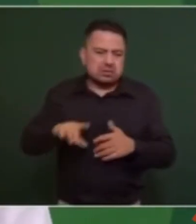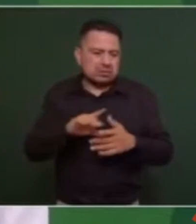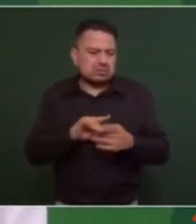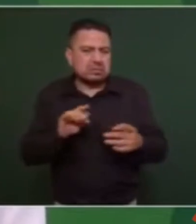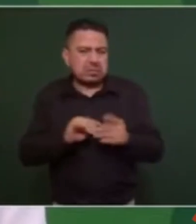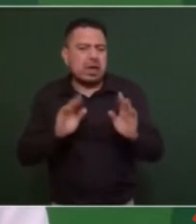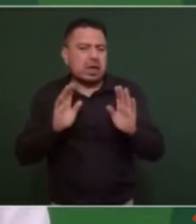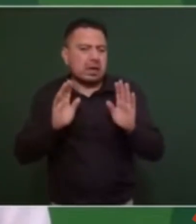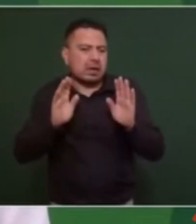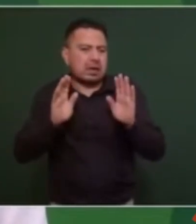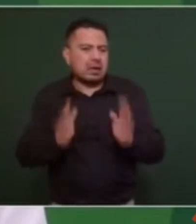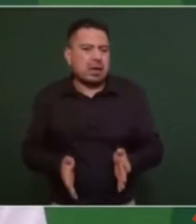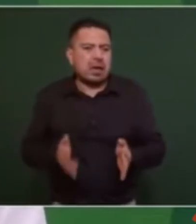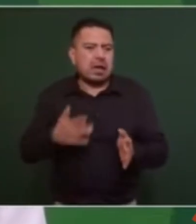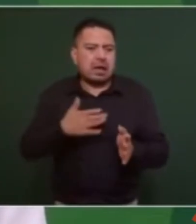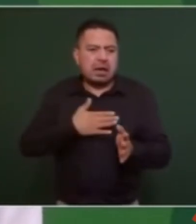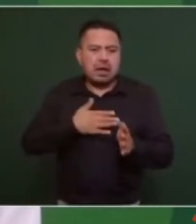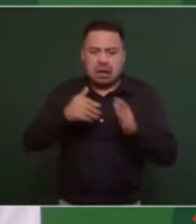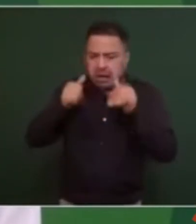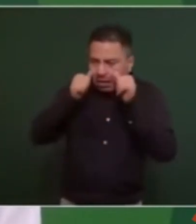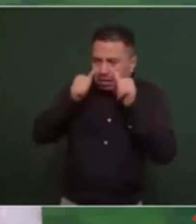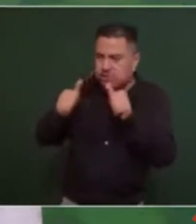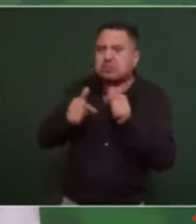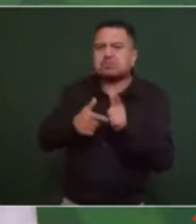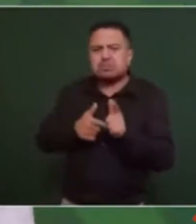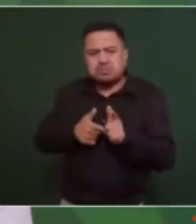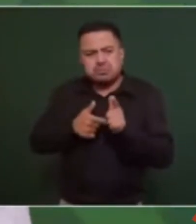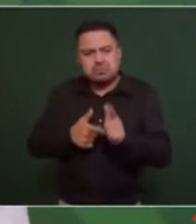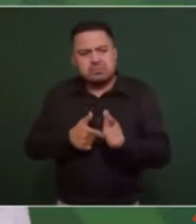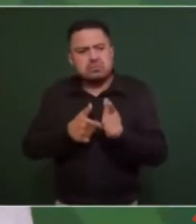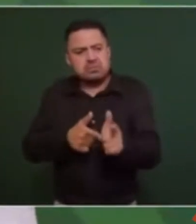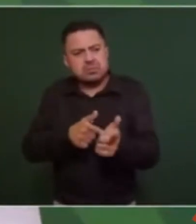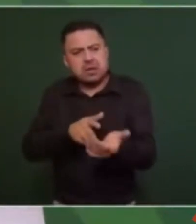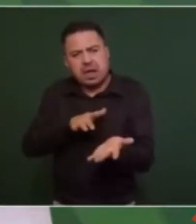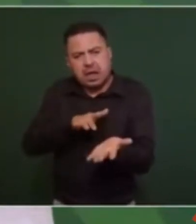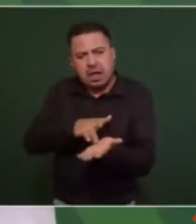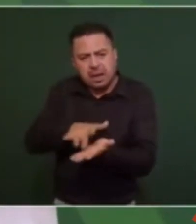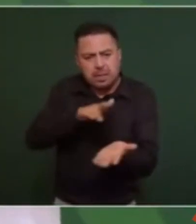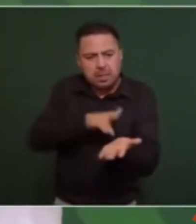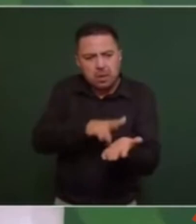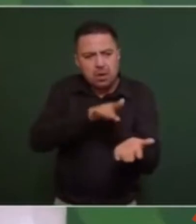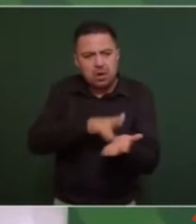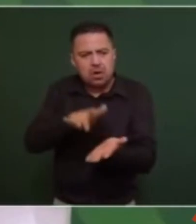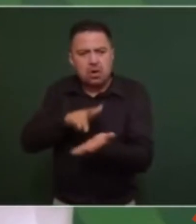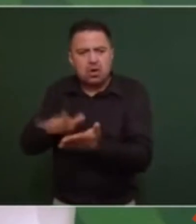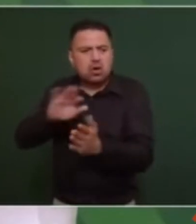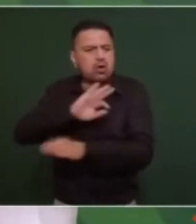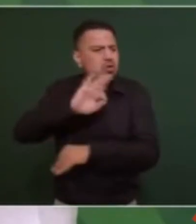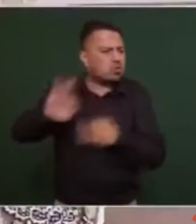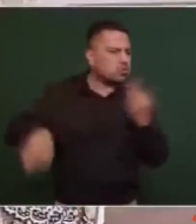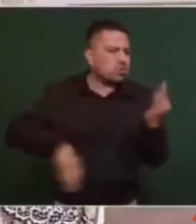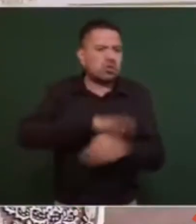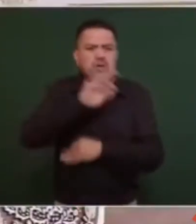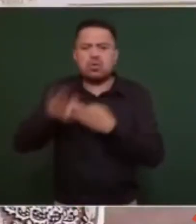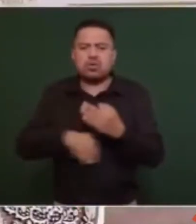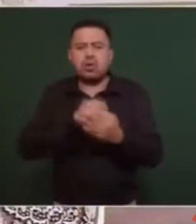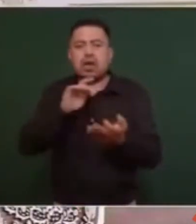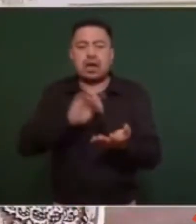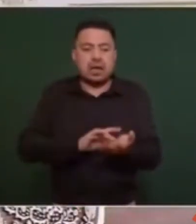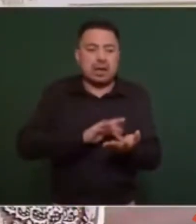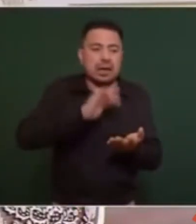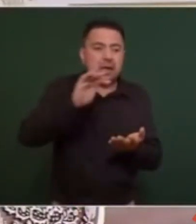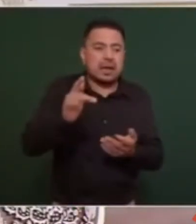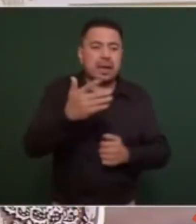estado atendiendo y se les va a seguir apoyando en todo y agradecer al